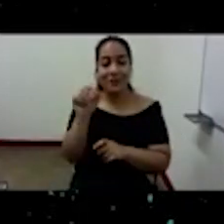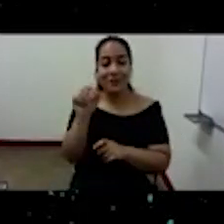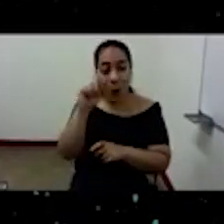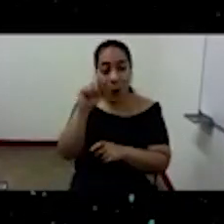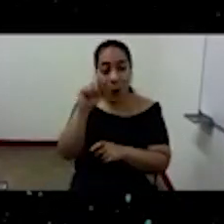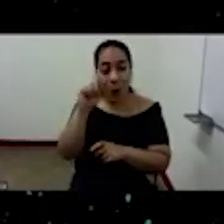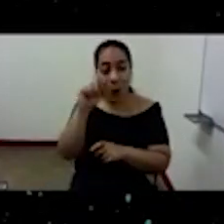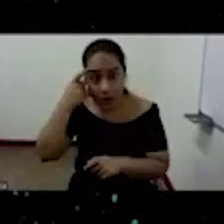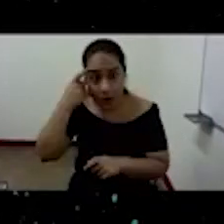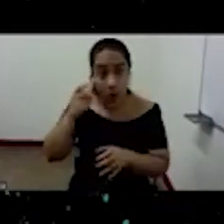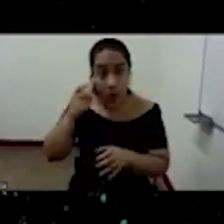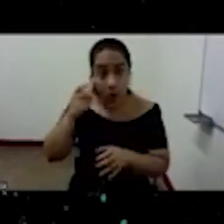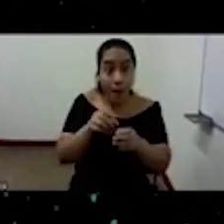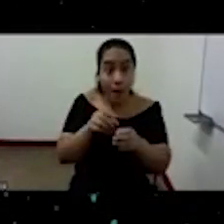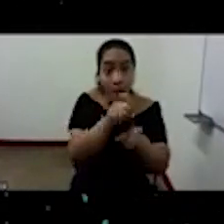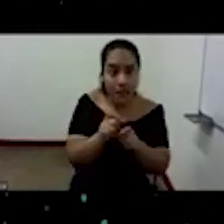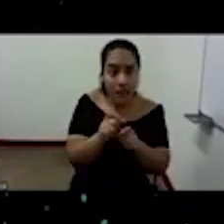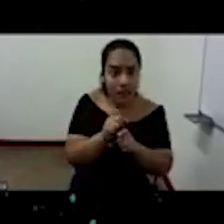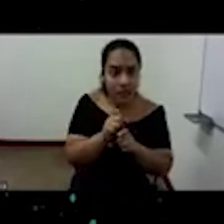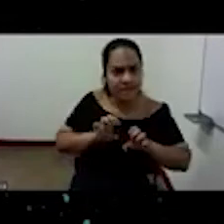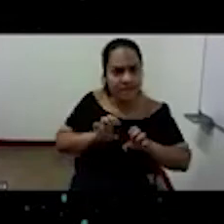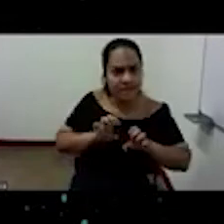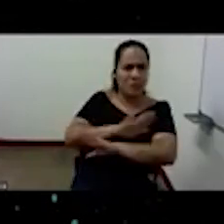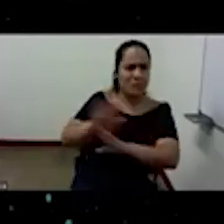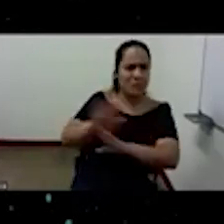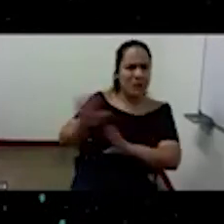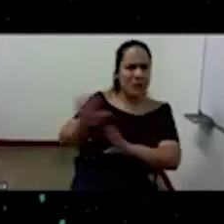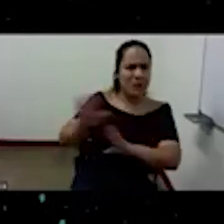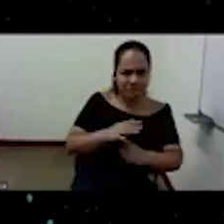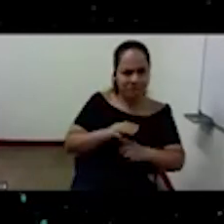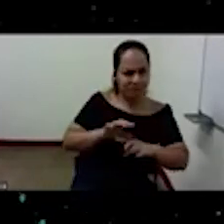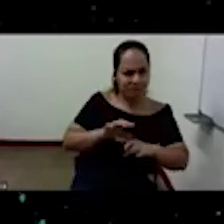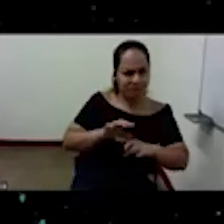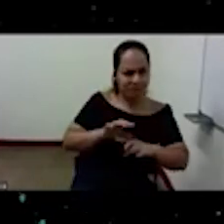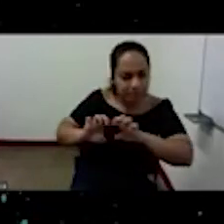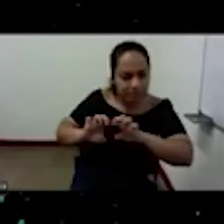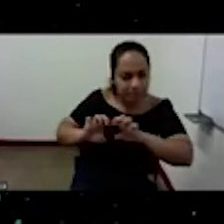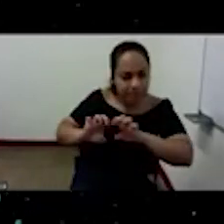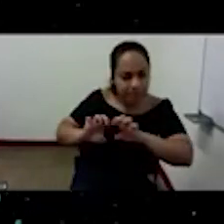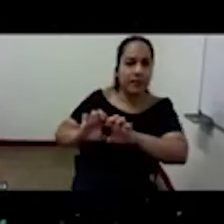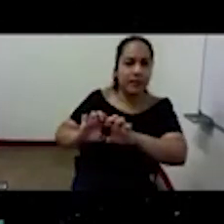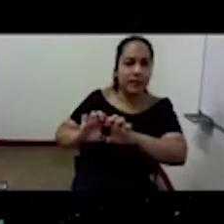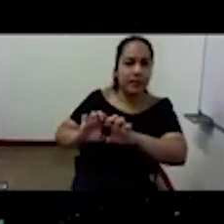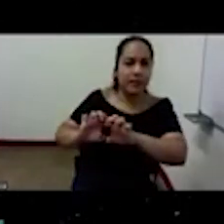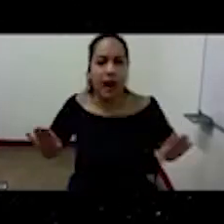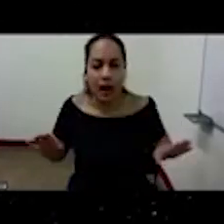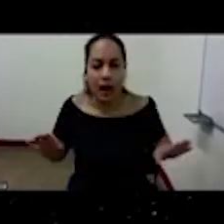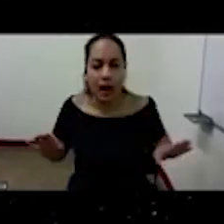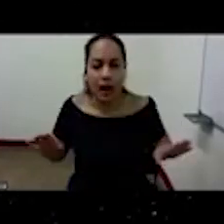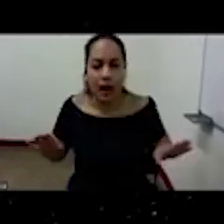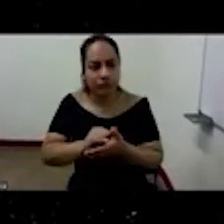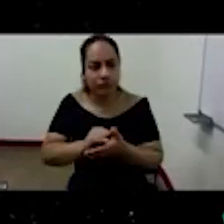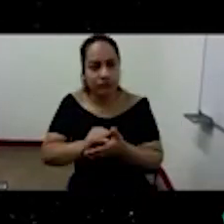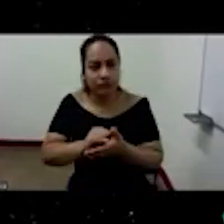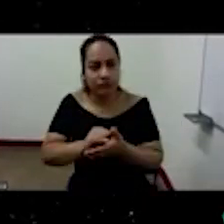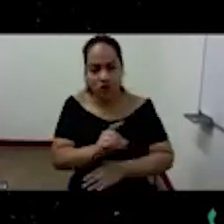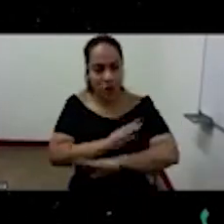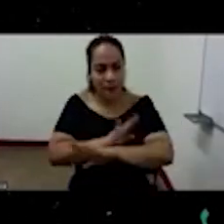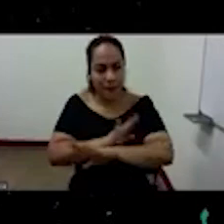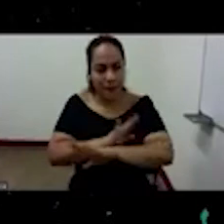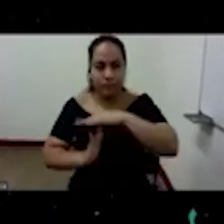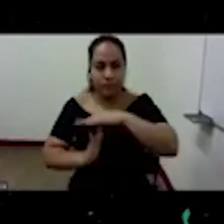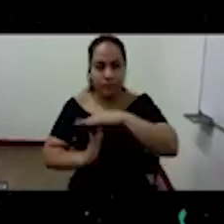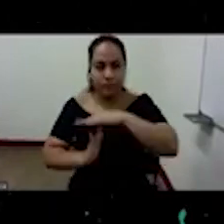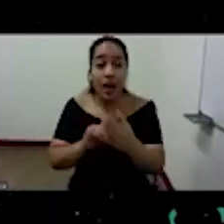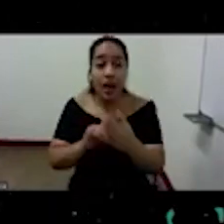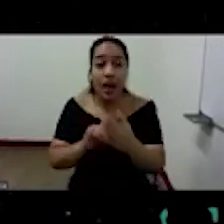fue obligado ir a Bruxelas y decir me rindo